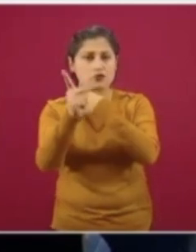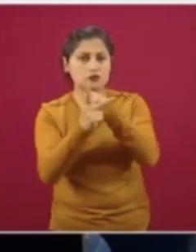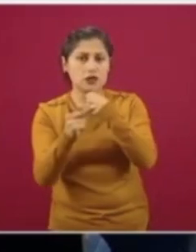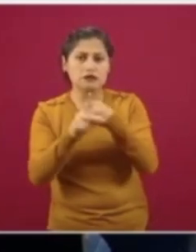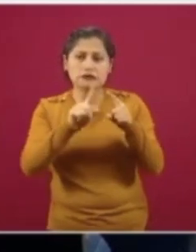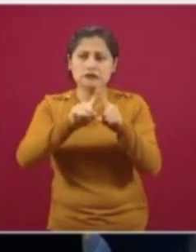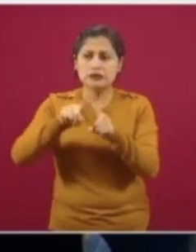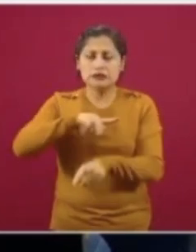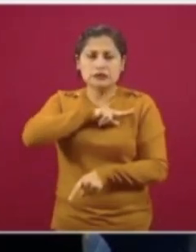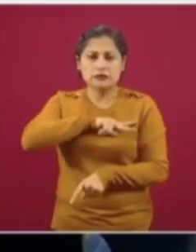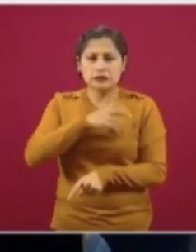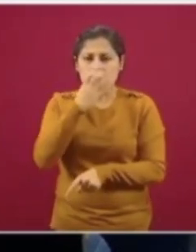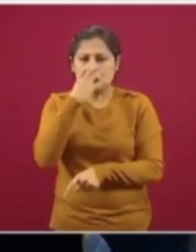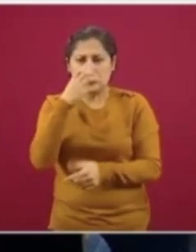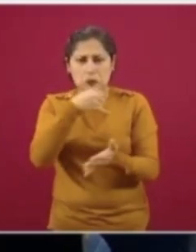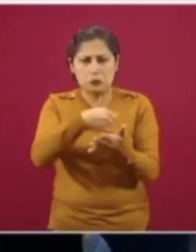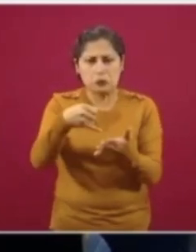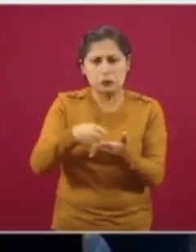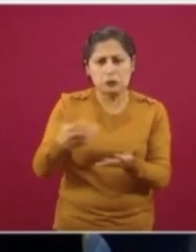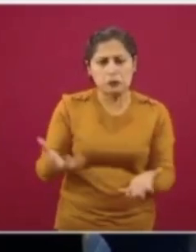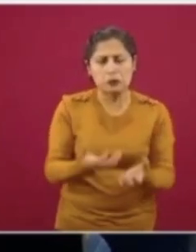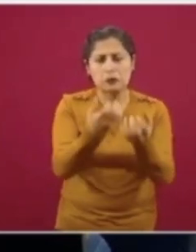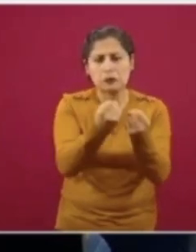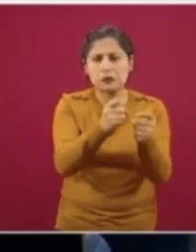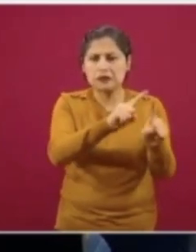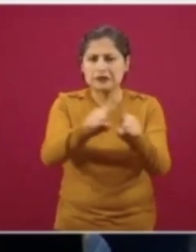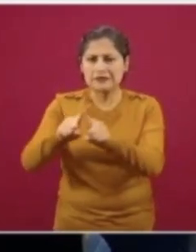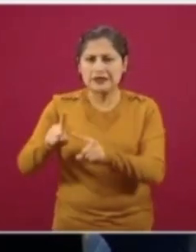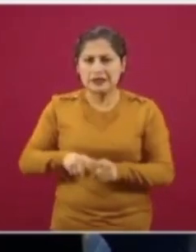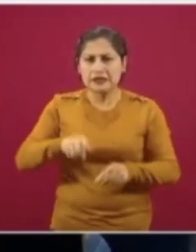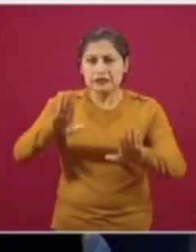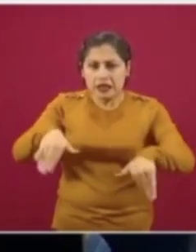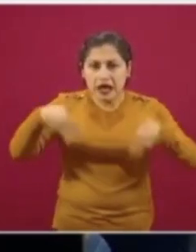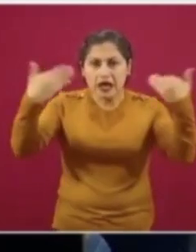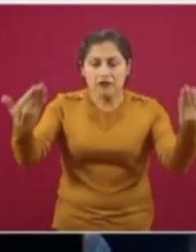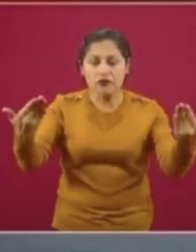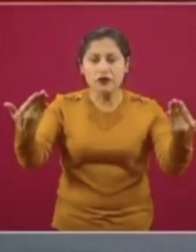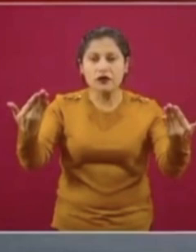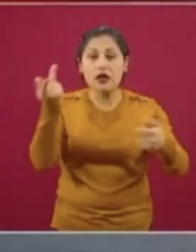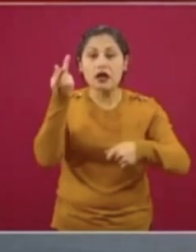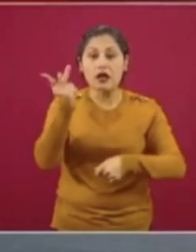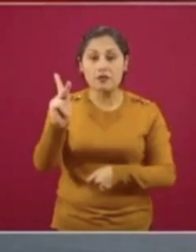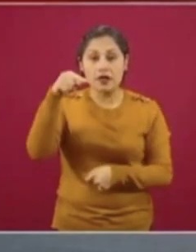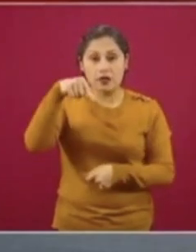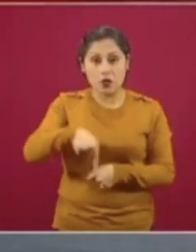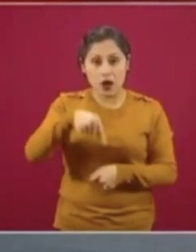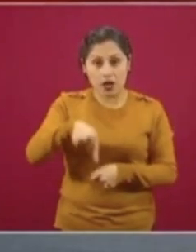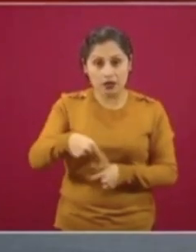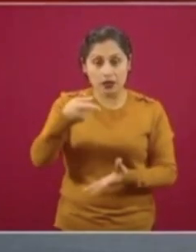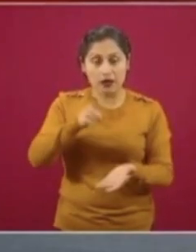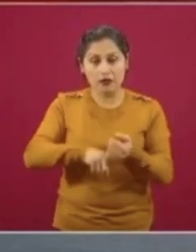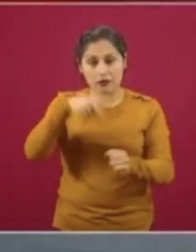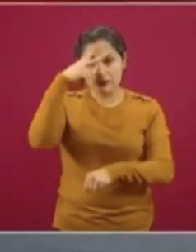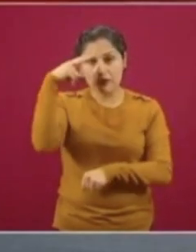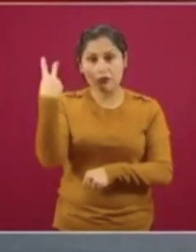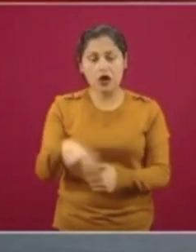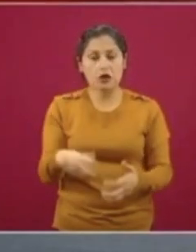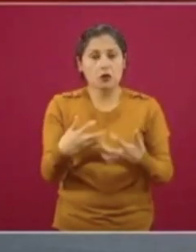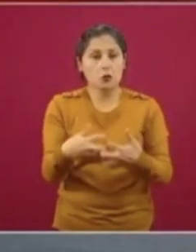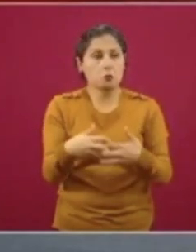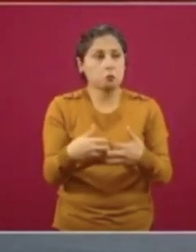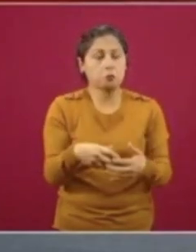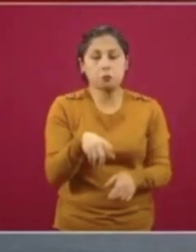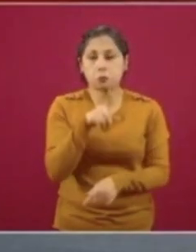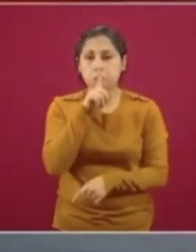agroquímicos, todo del exterior, desmontando nuestra capacidad productiva interna y generando